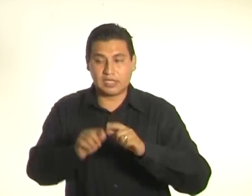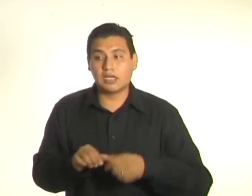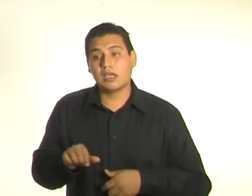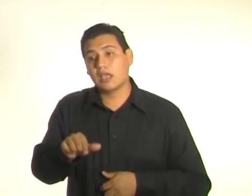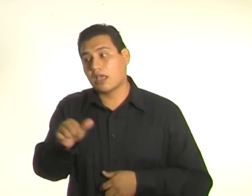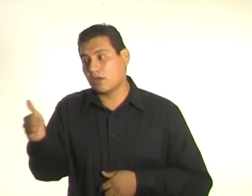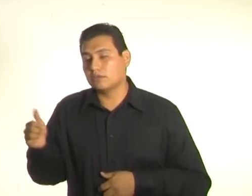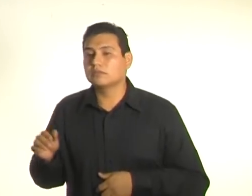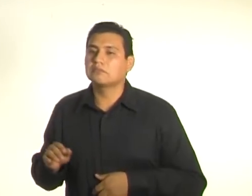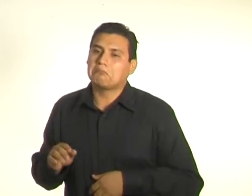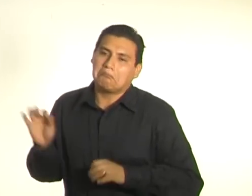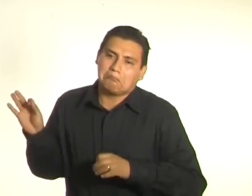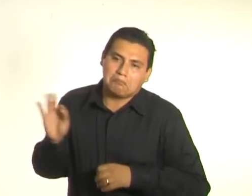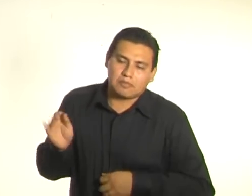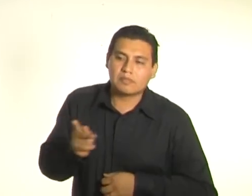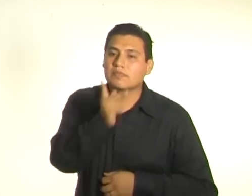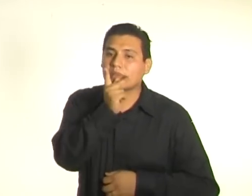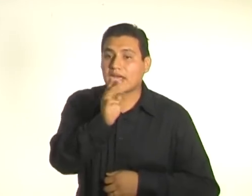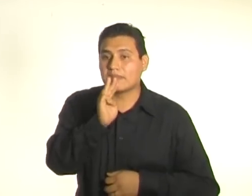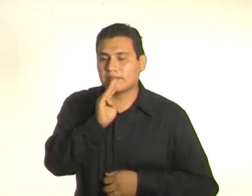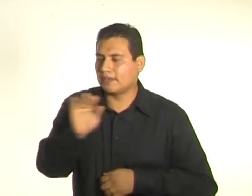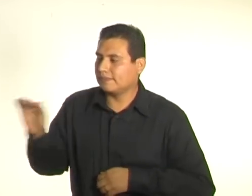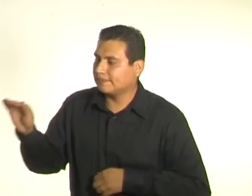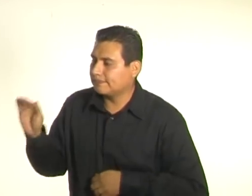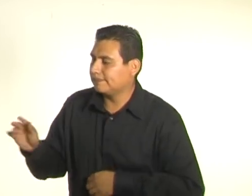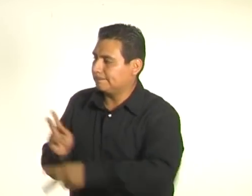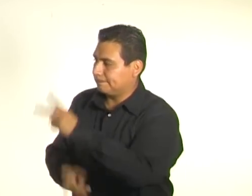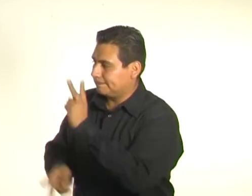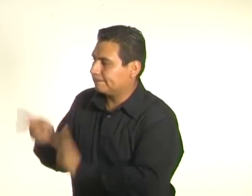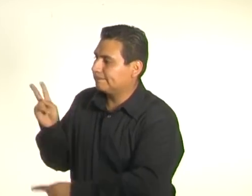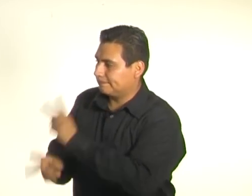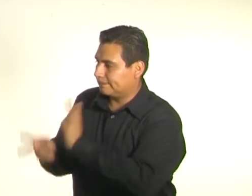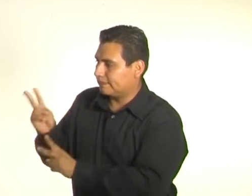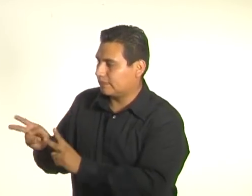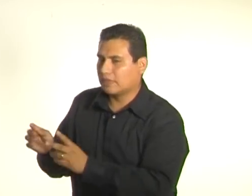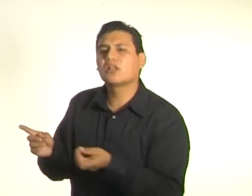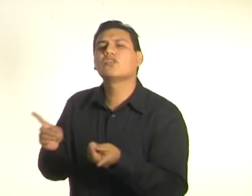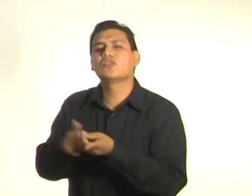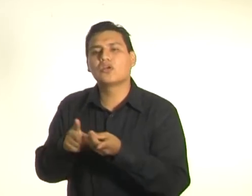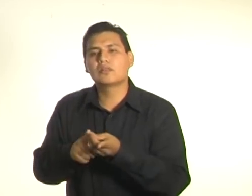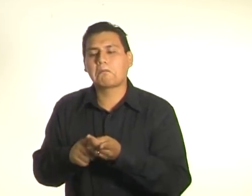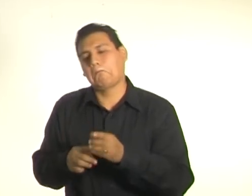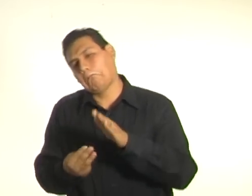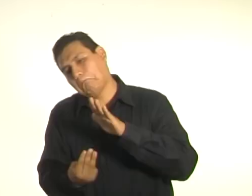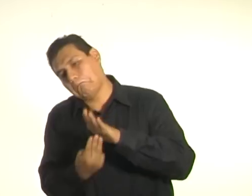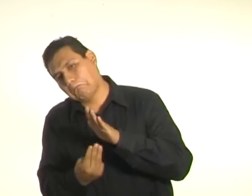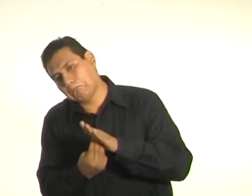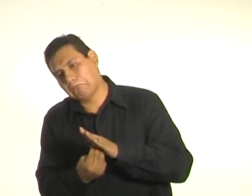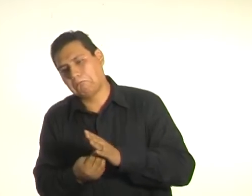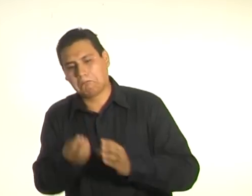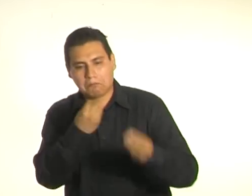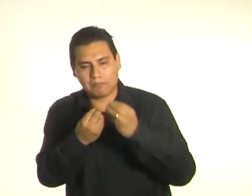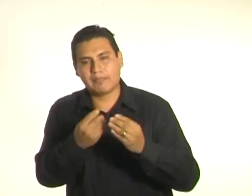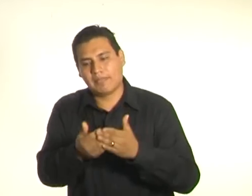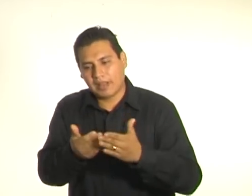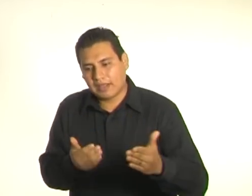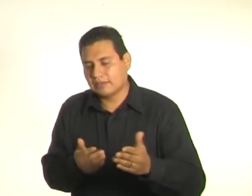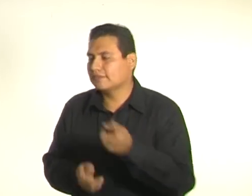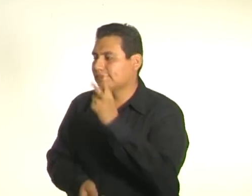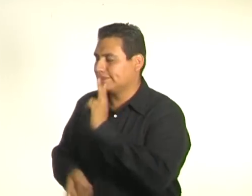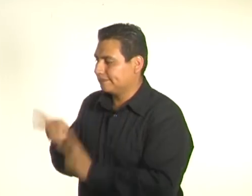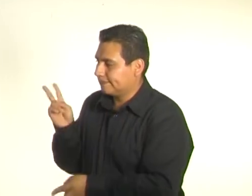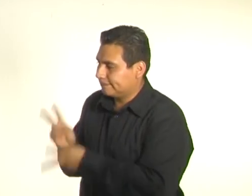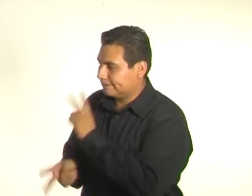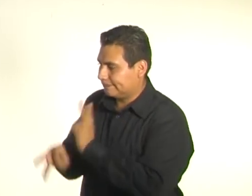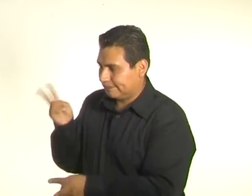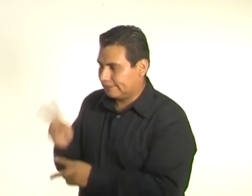a los papás que les permitan a los niños hablar en la mesa sobre lo que ellos piensan. Porque de esta manera